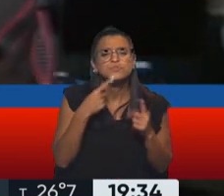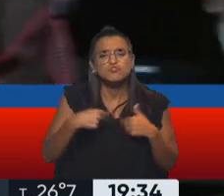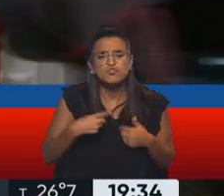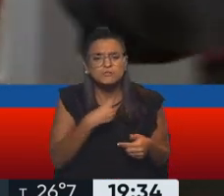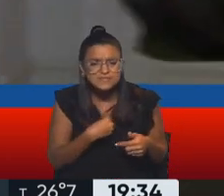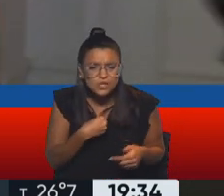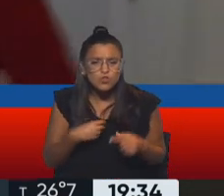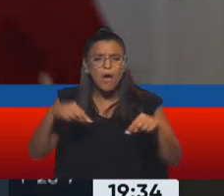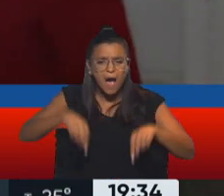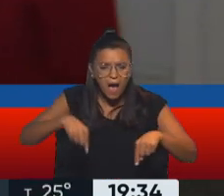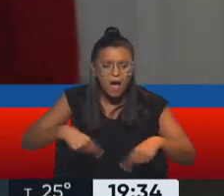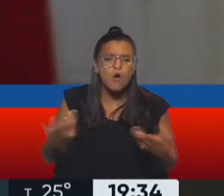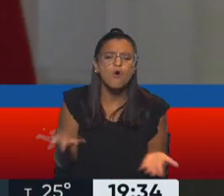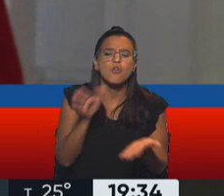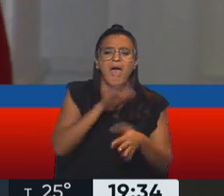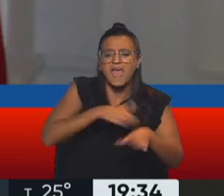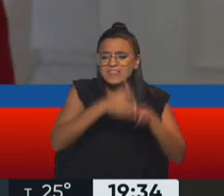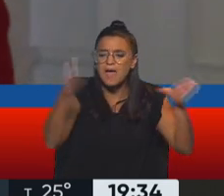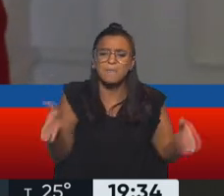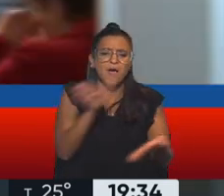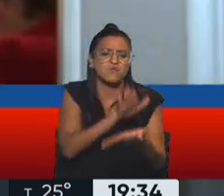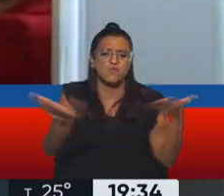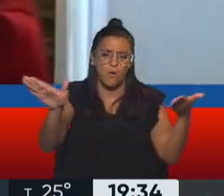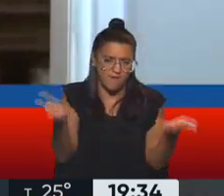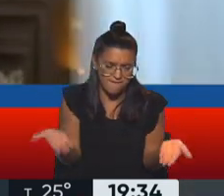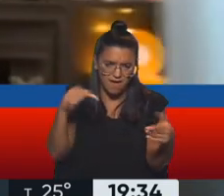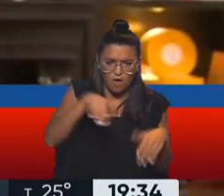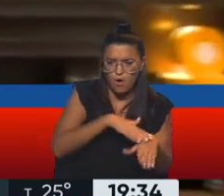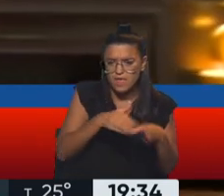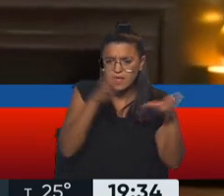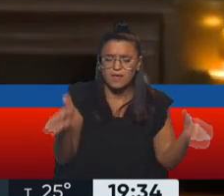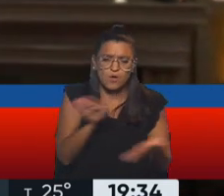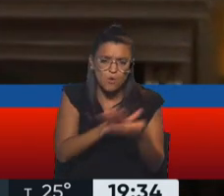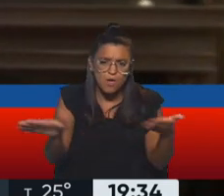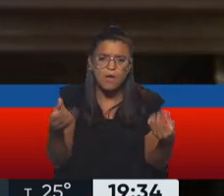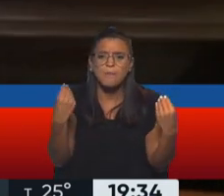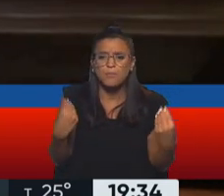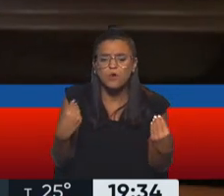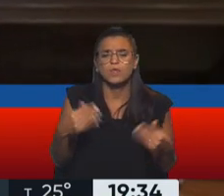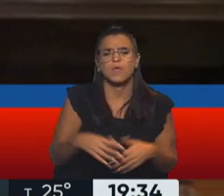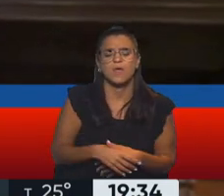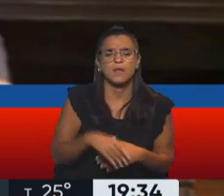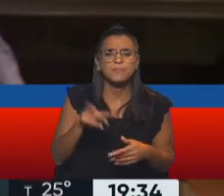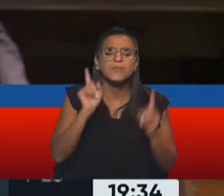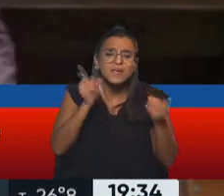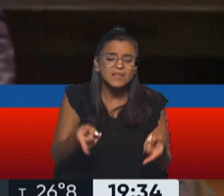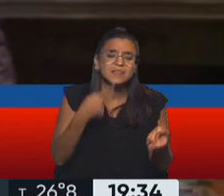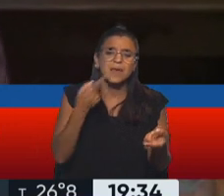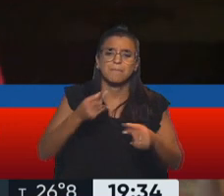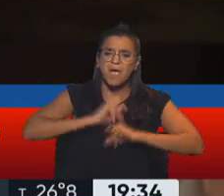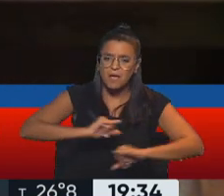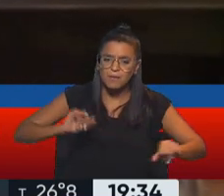que ahora empieza una nueva etapa, ¿no es cierto?, una nueva etapa, porque también con toda la campaña de